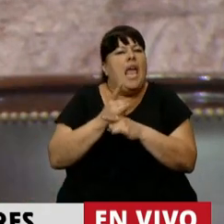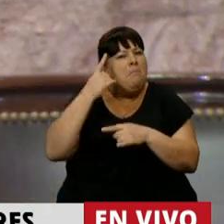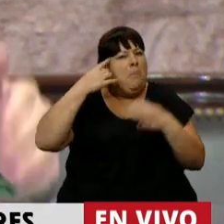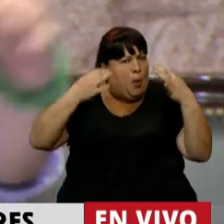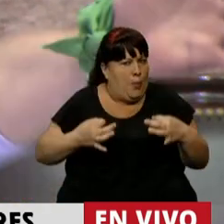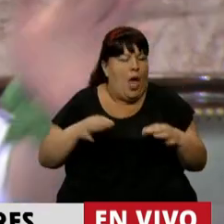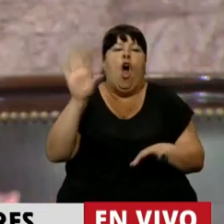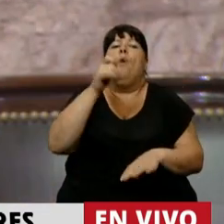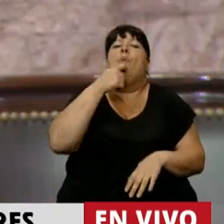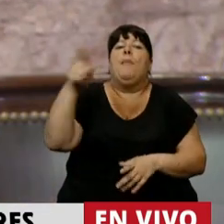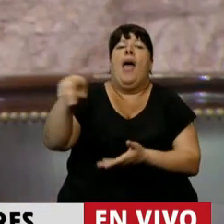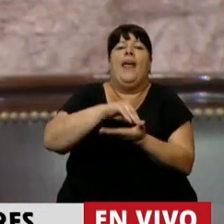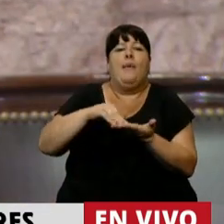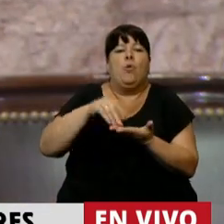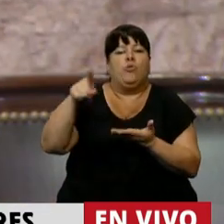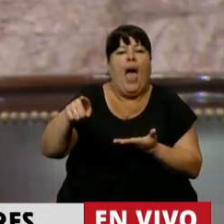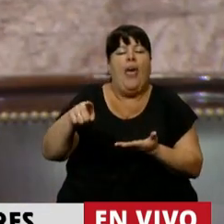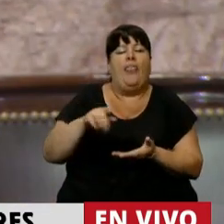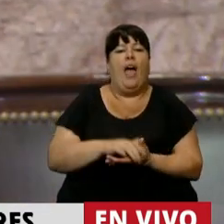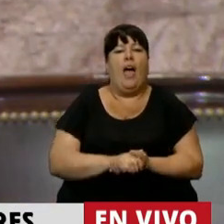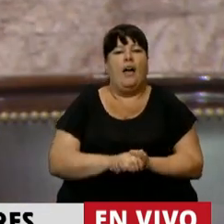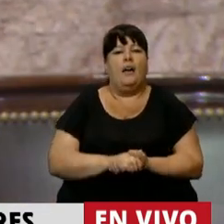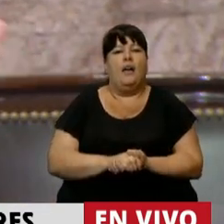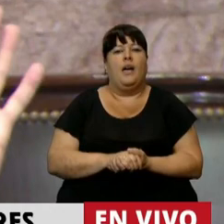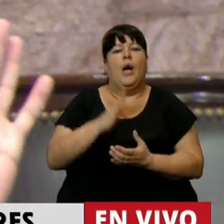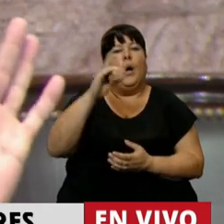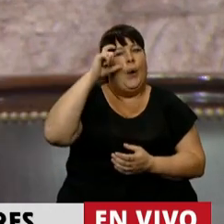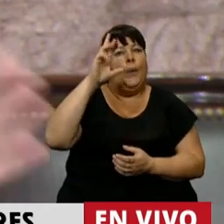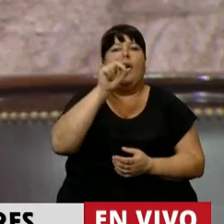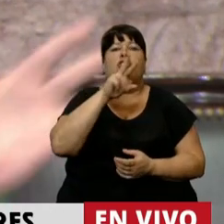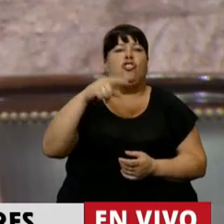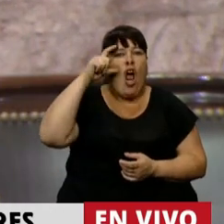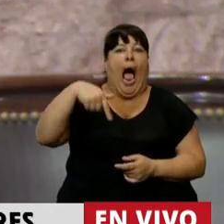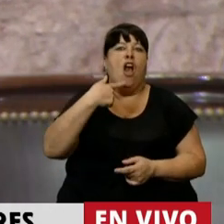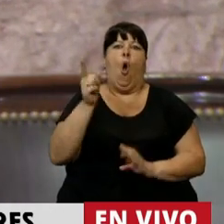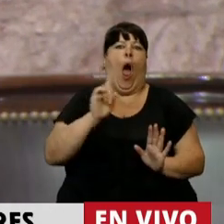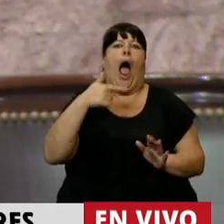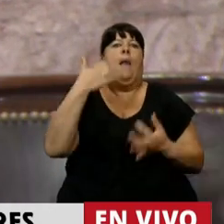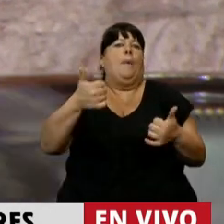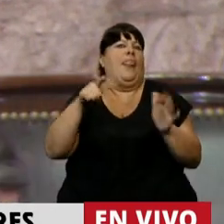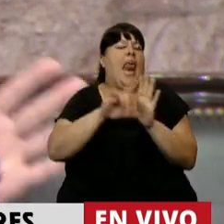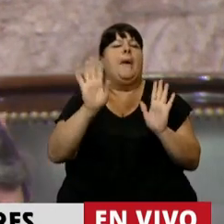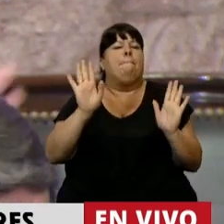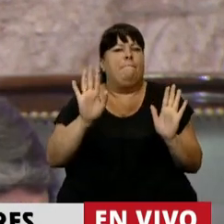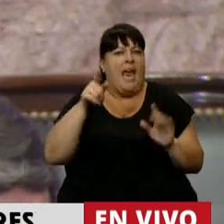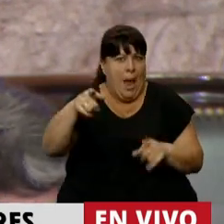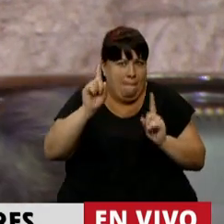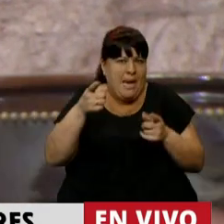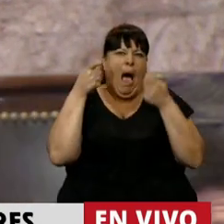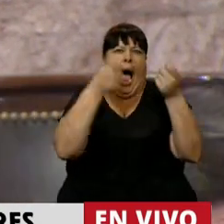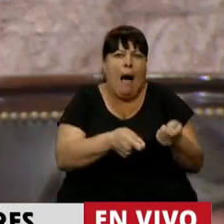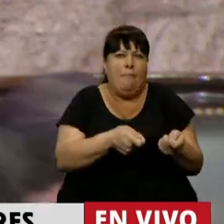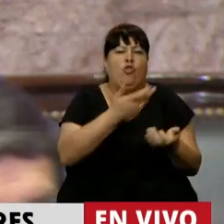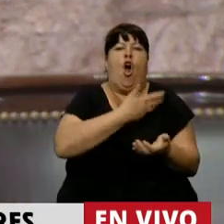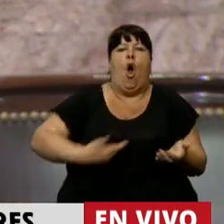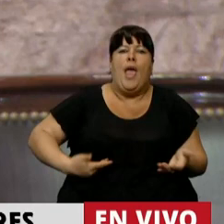coherentes. O, por ejemplo, la diputada Rosana Bertone, que ahora nos habla fantástico de esta ley, pero fue la que apoyó,